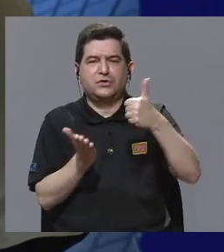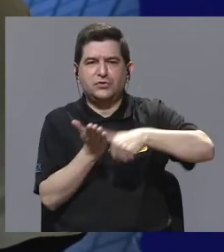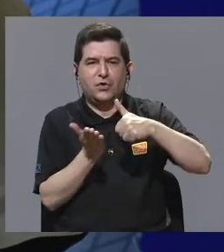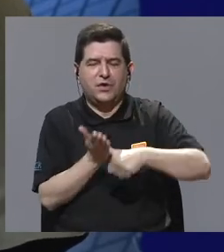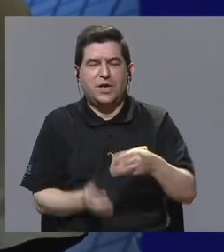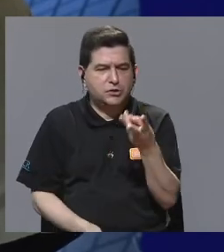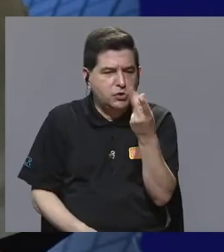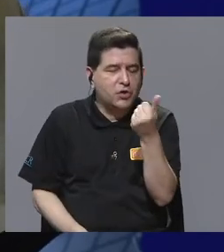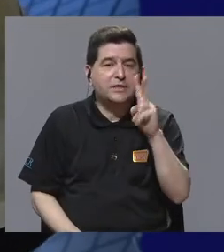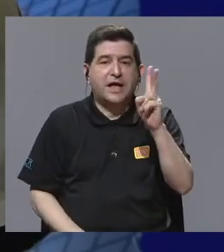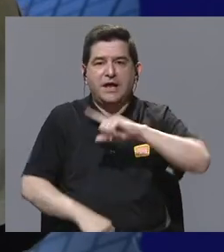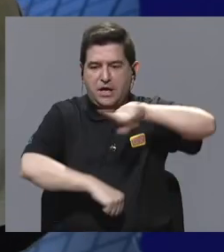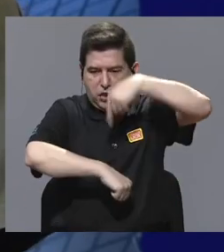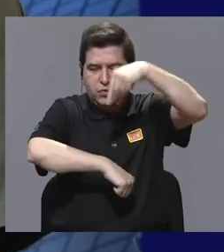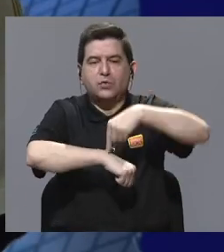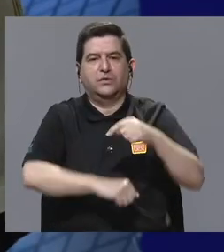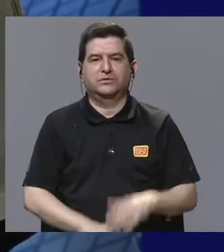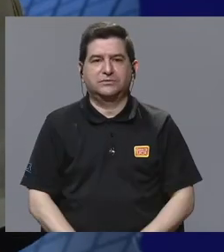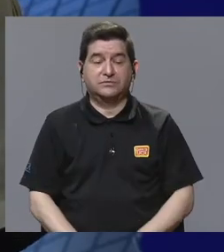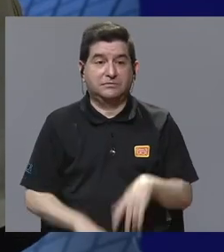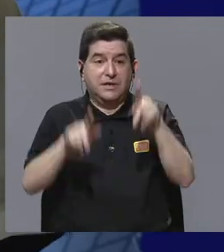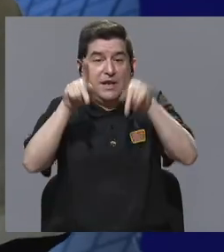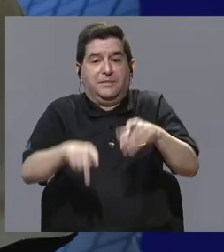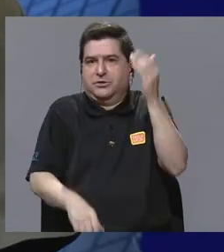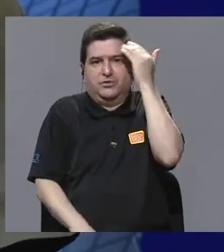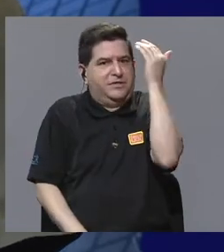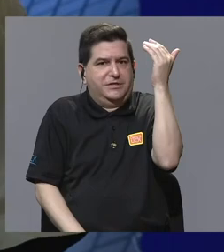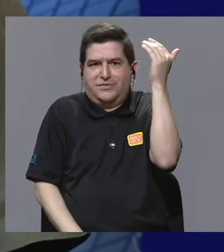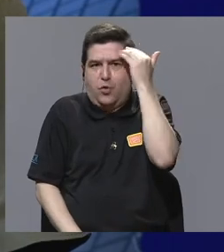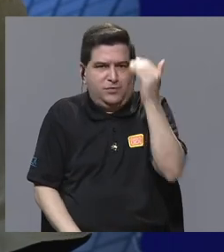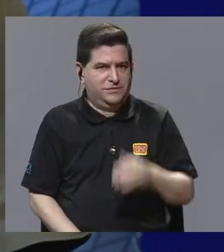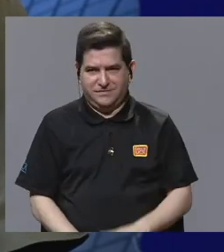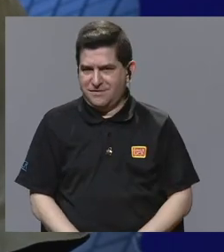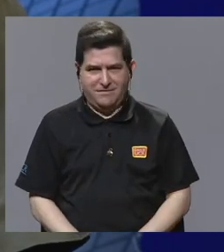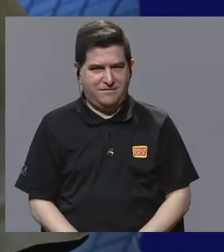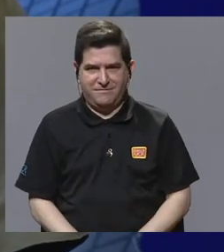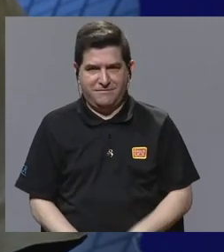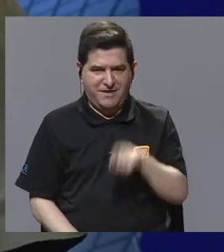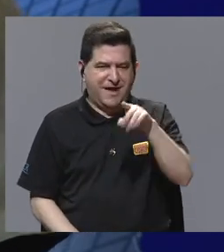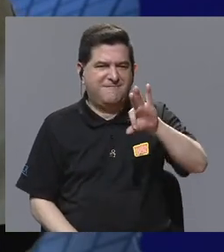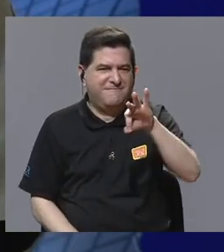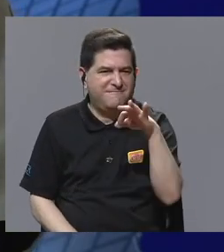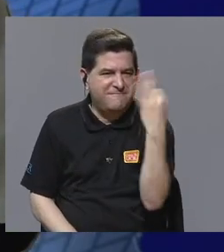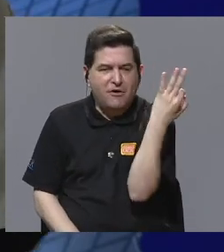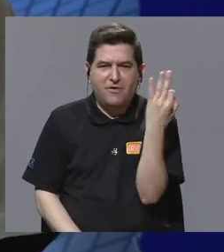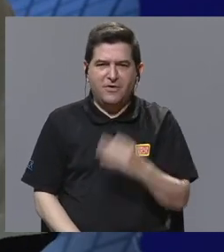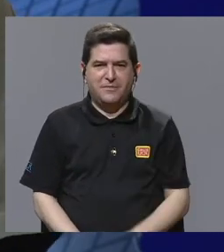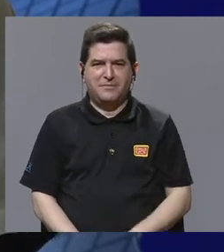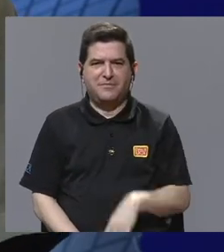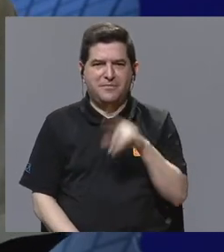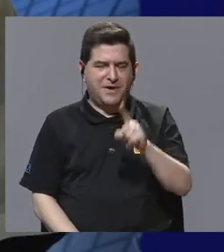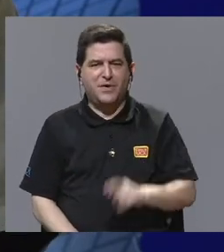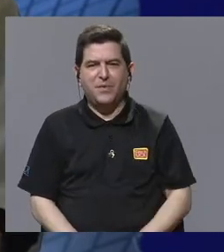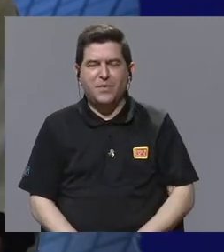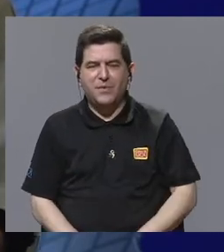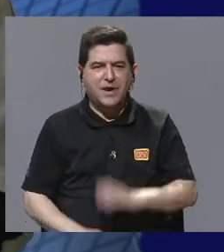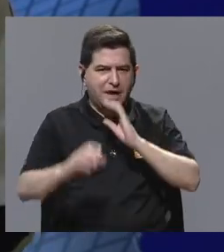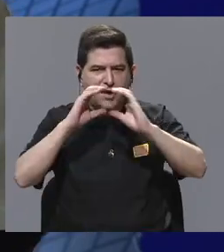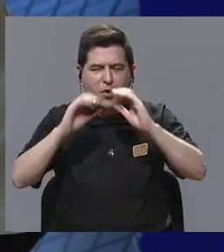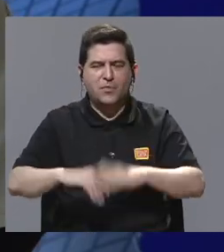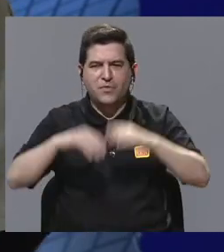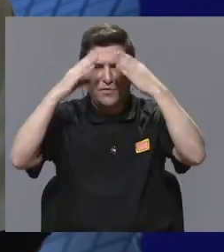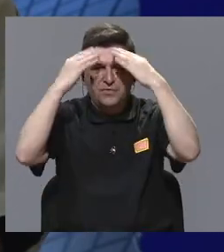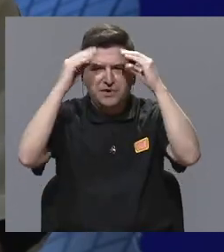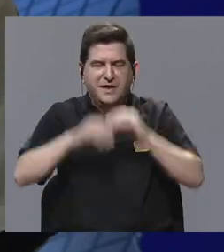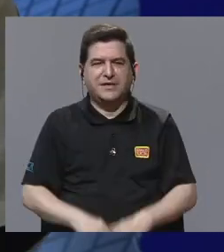Entonces ahí uno dice, bueno, evidentemente esta persona no conoce cuál es la manera en cómo hay una transmisión de datos del tribunal y no